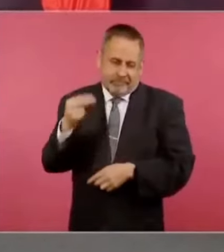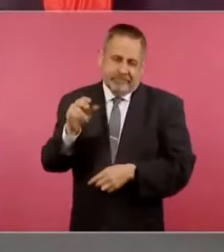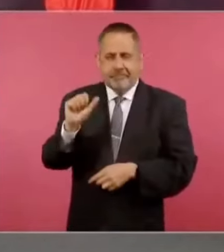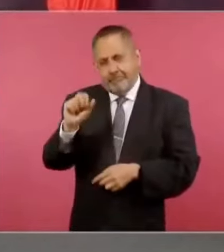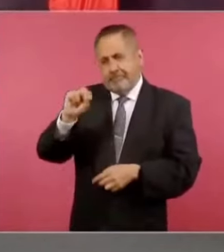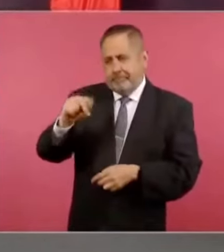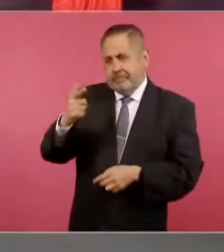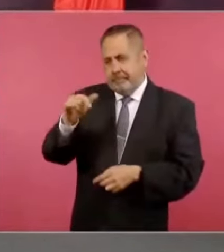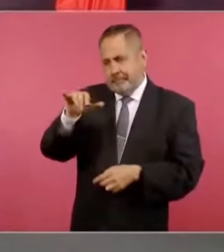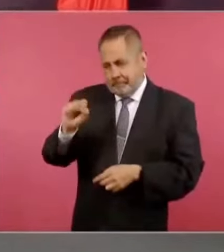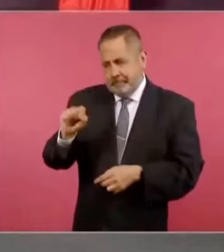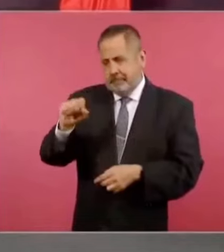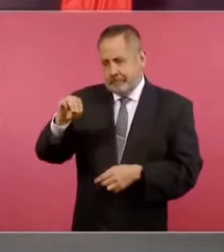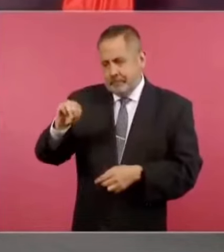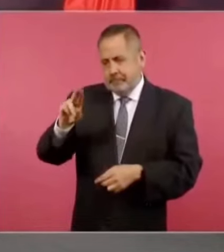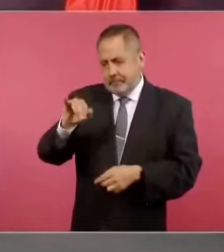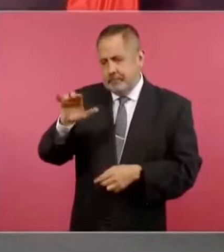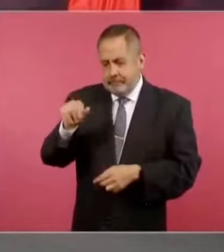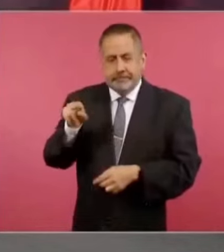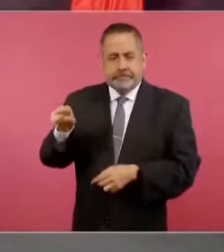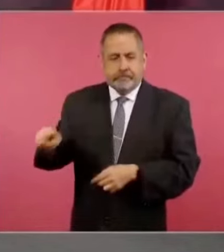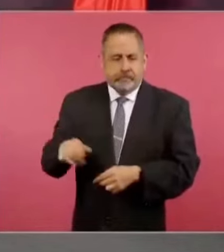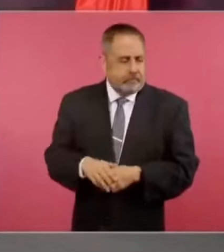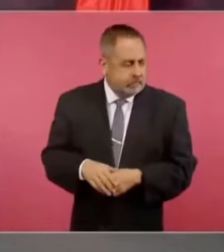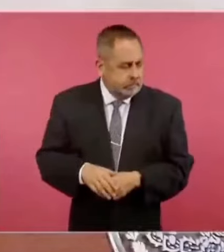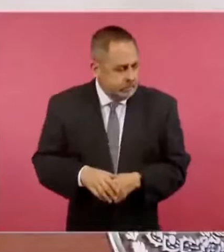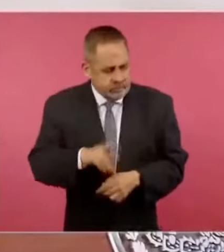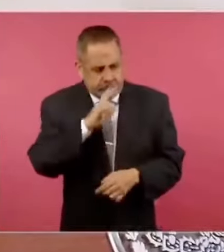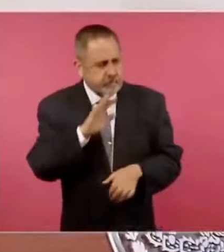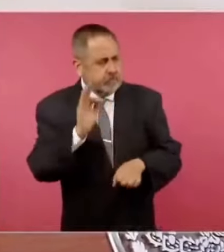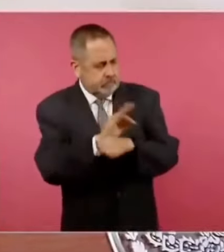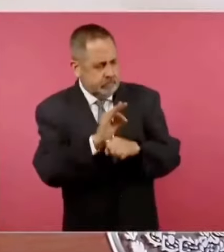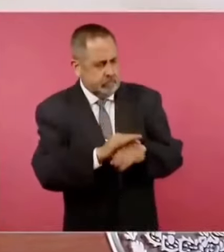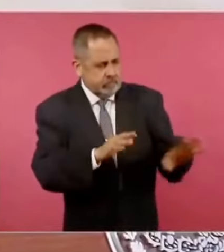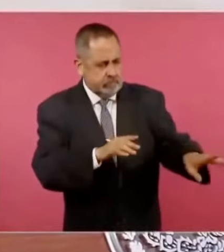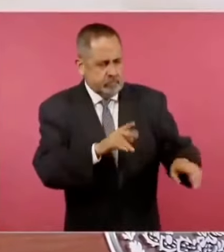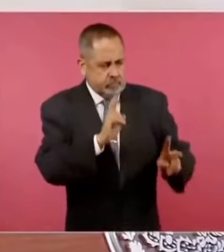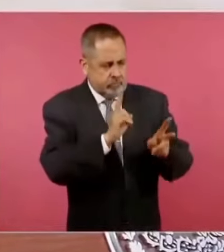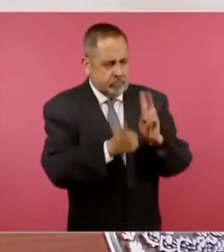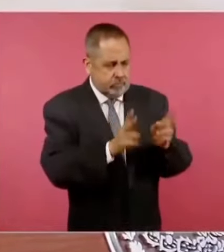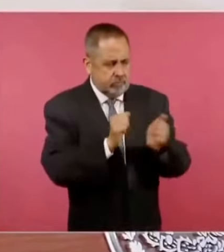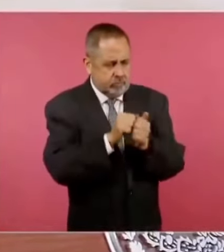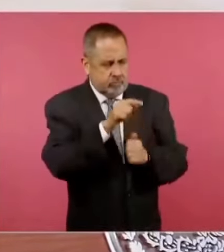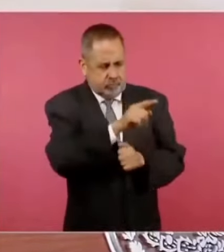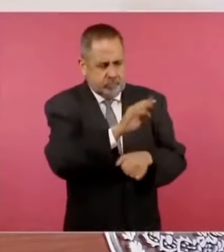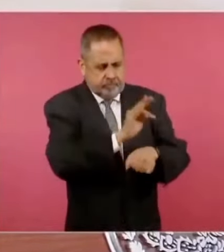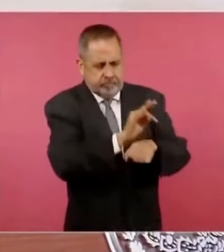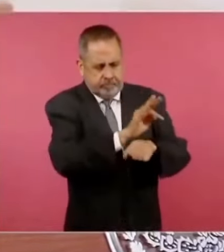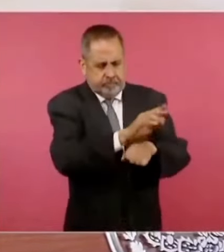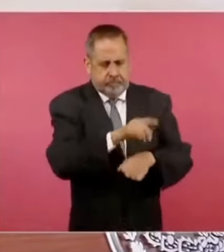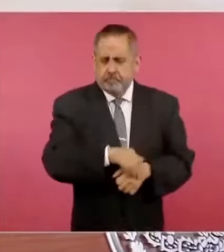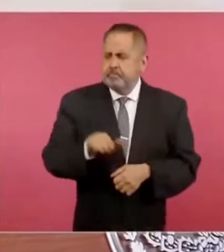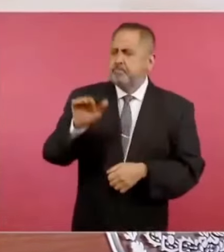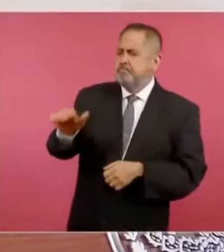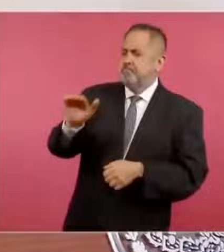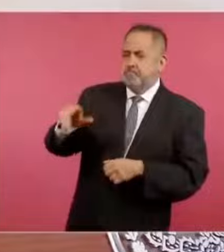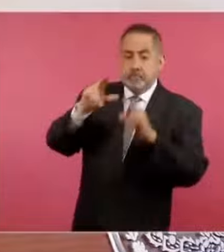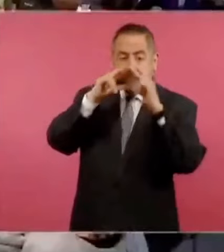es el que interviene con Villa para